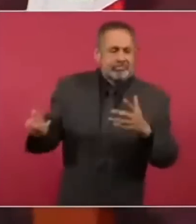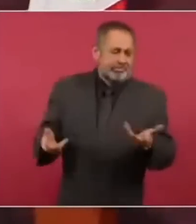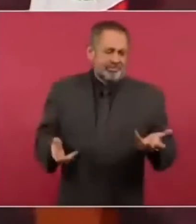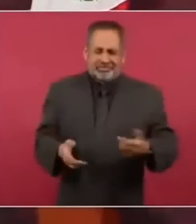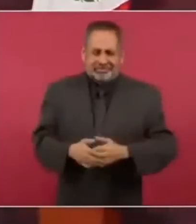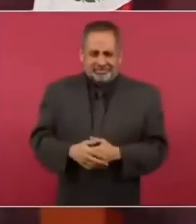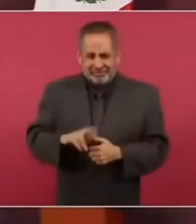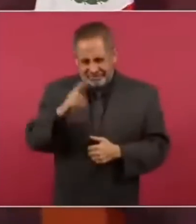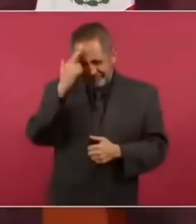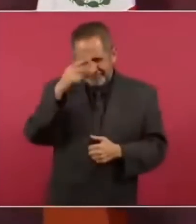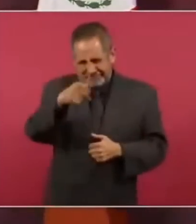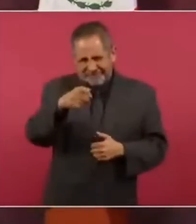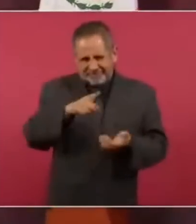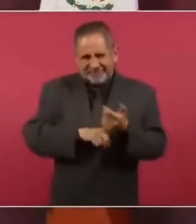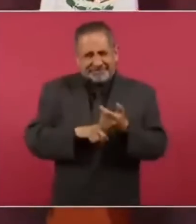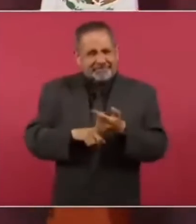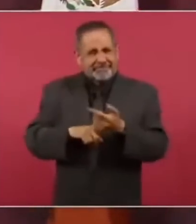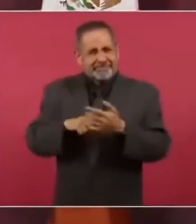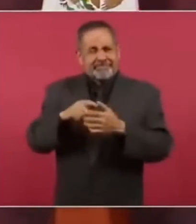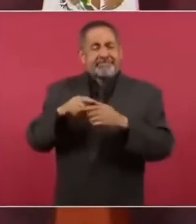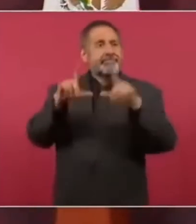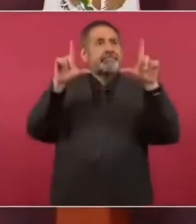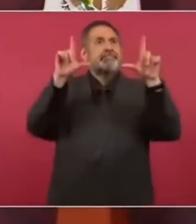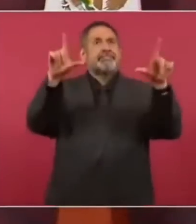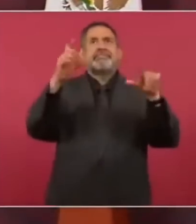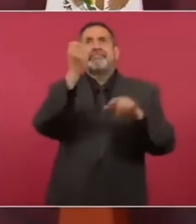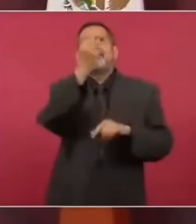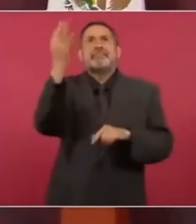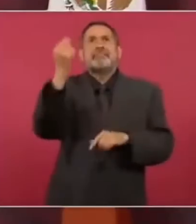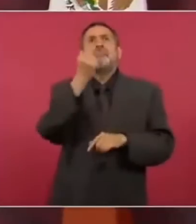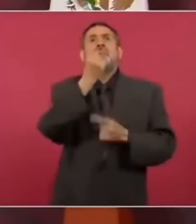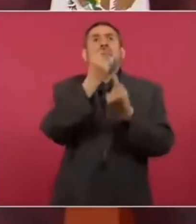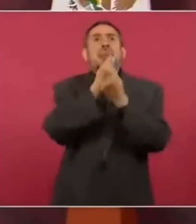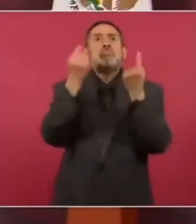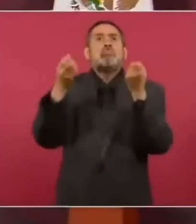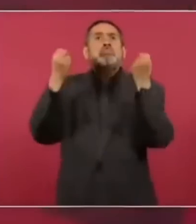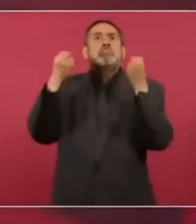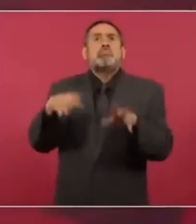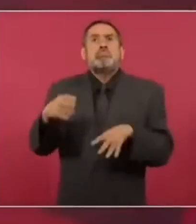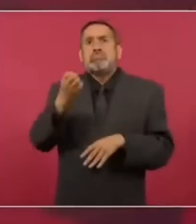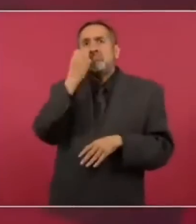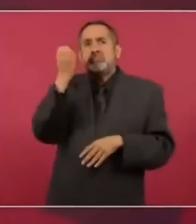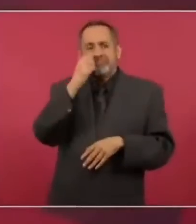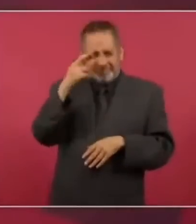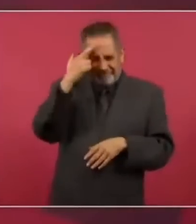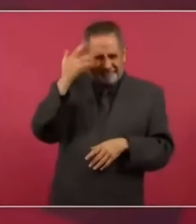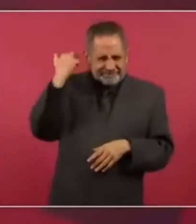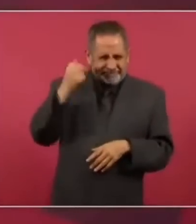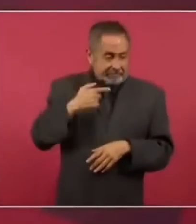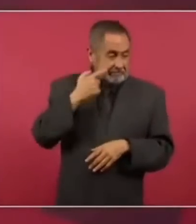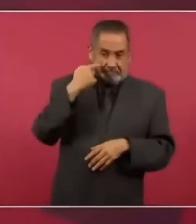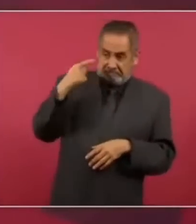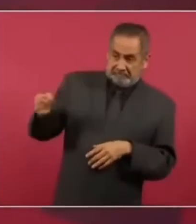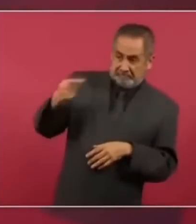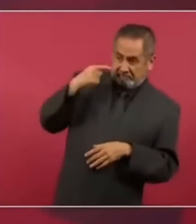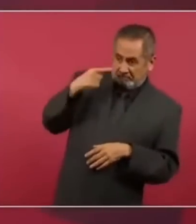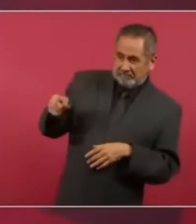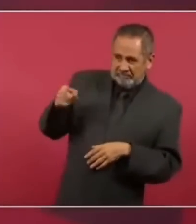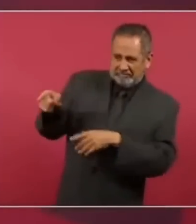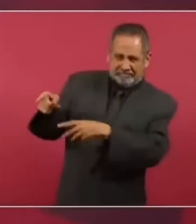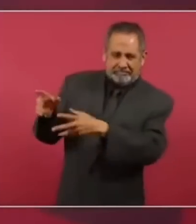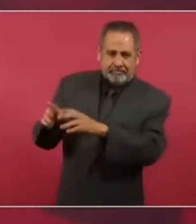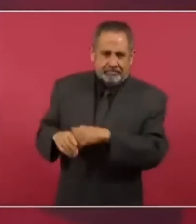Los segundos, en que los niños que les preocupaban tanto, ya ven cómo son los conservadores,